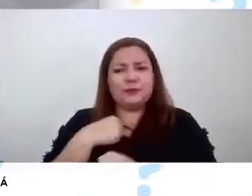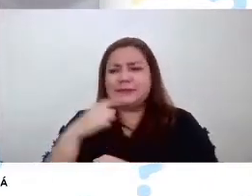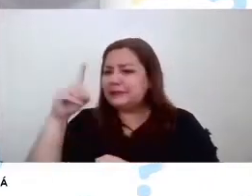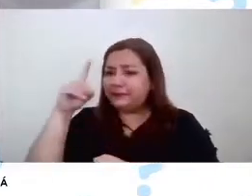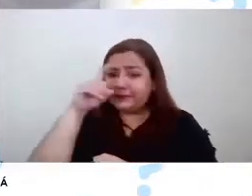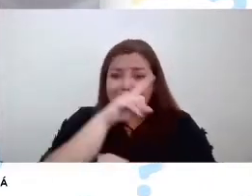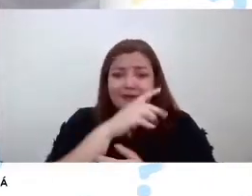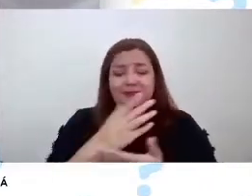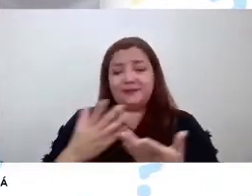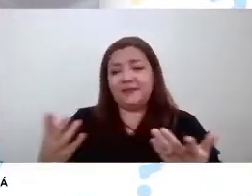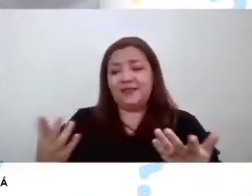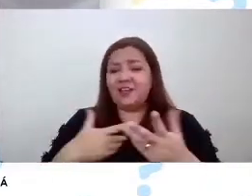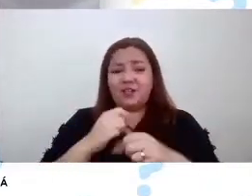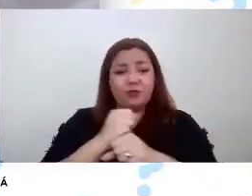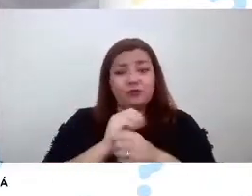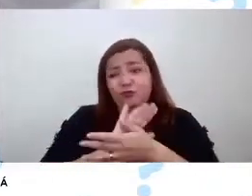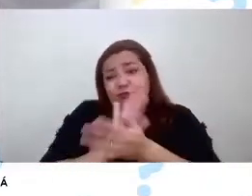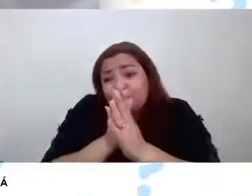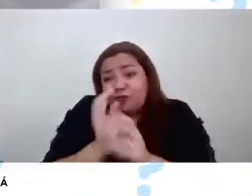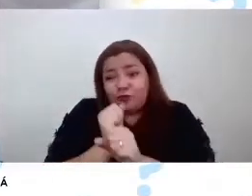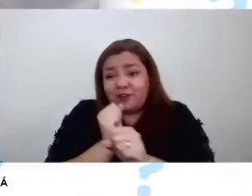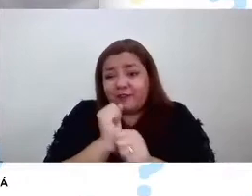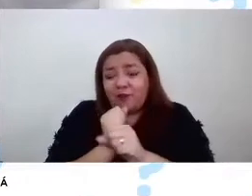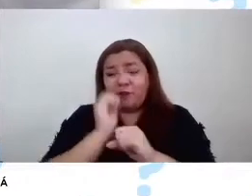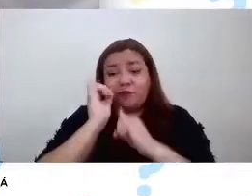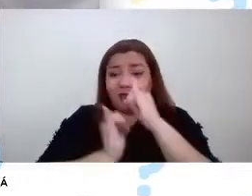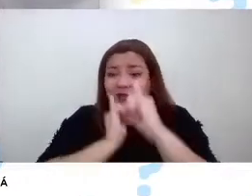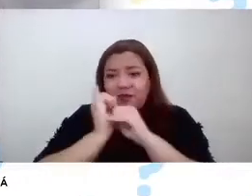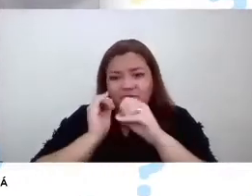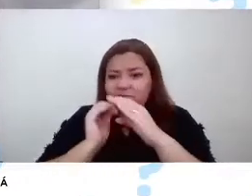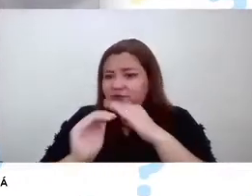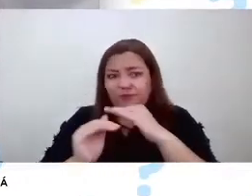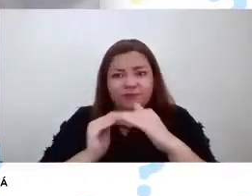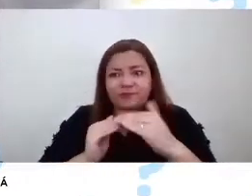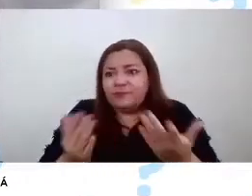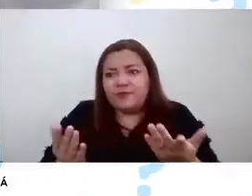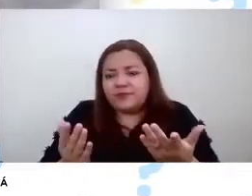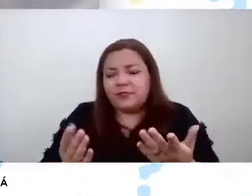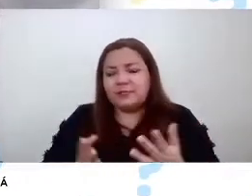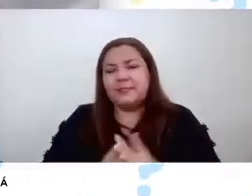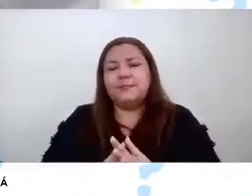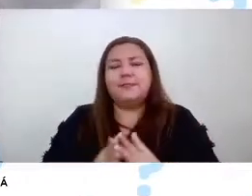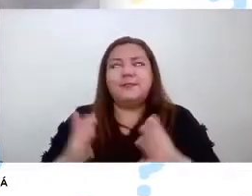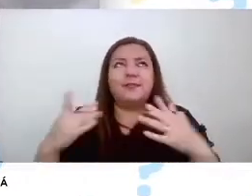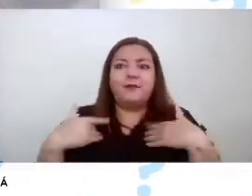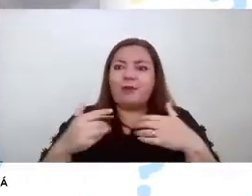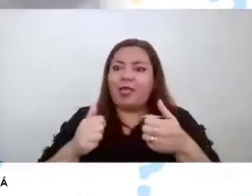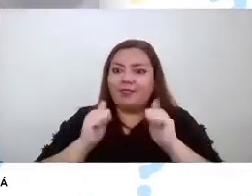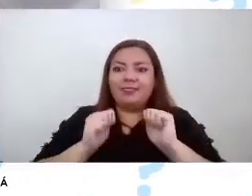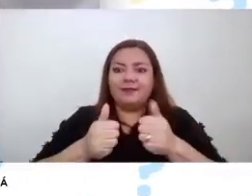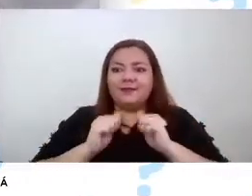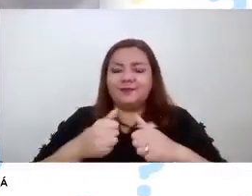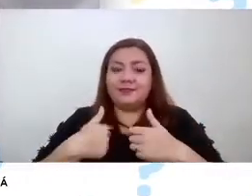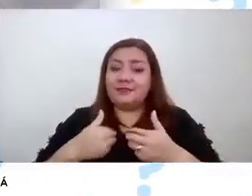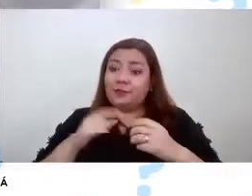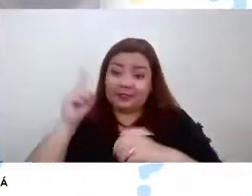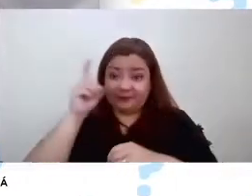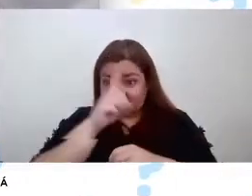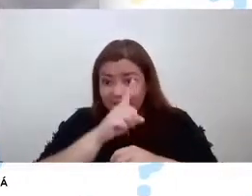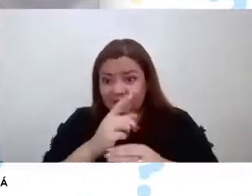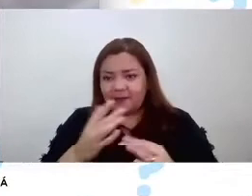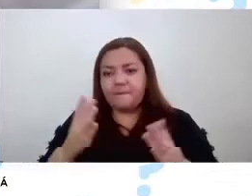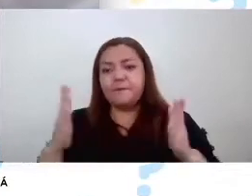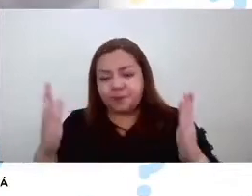ahora todos los trabajos se realizan con internet así que fue una misión muy difícil pero